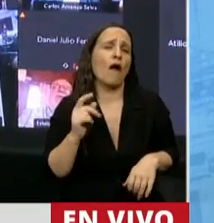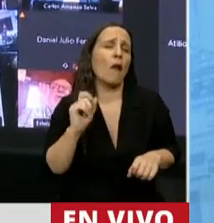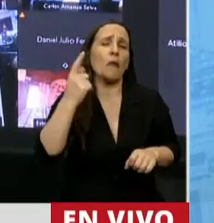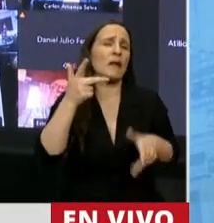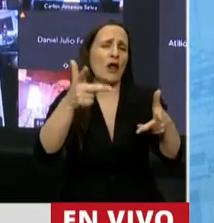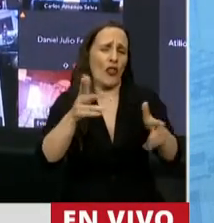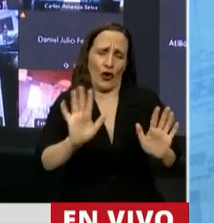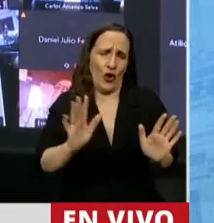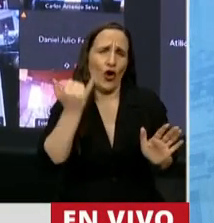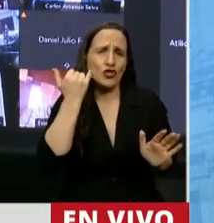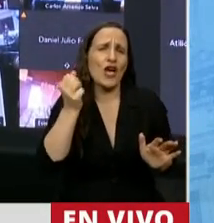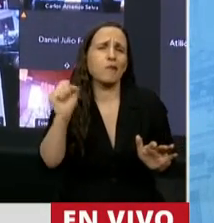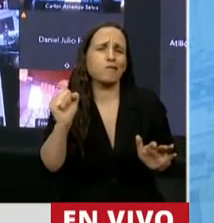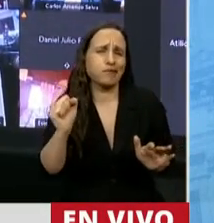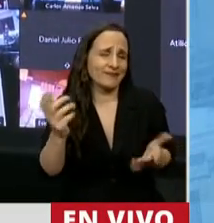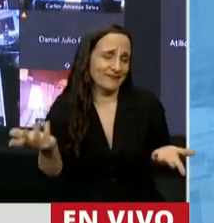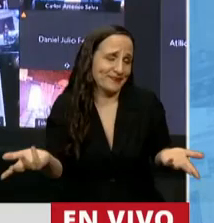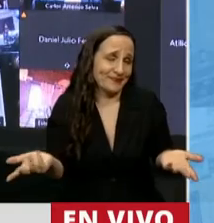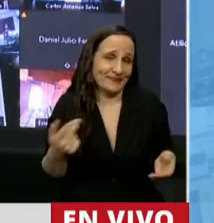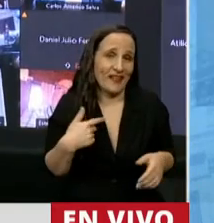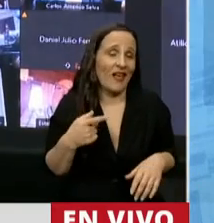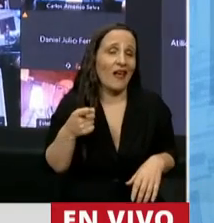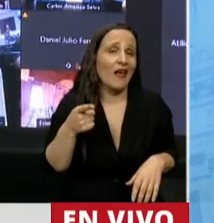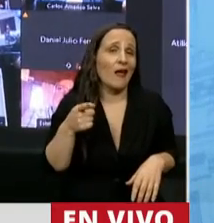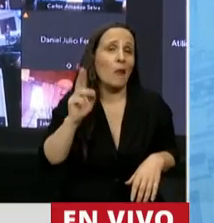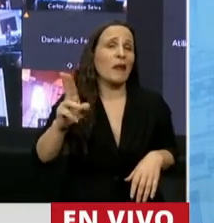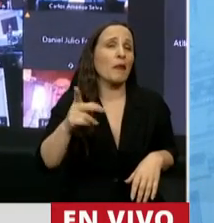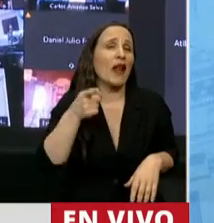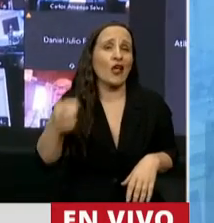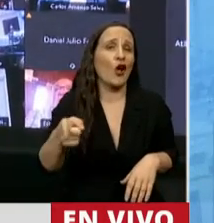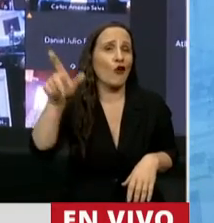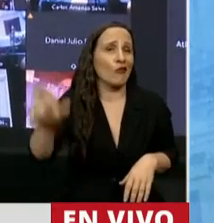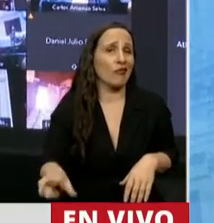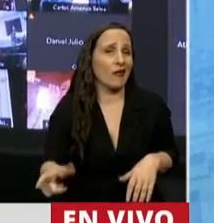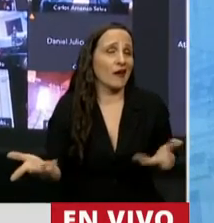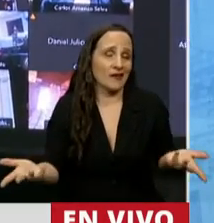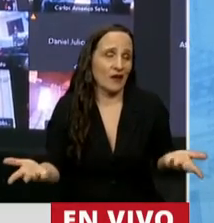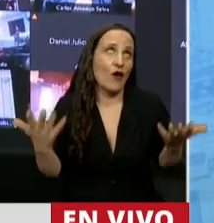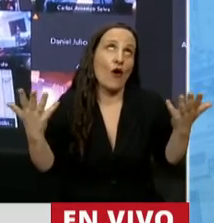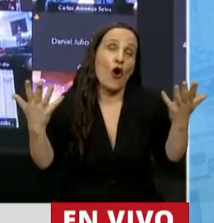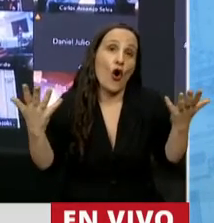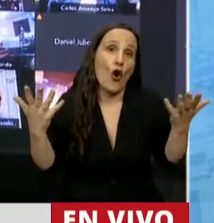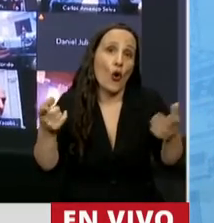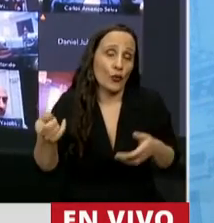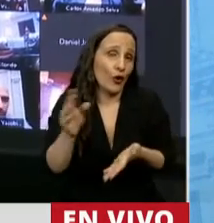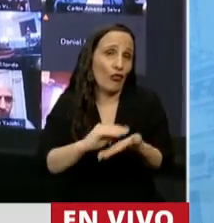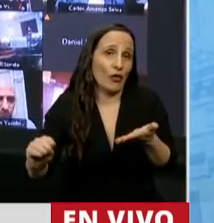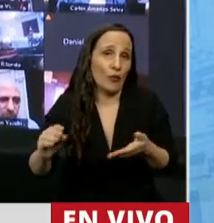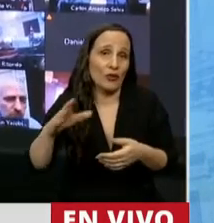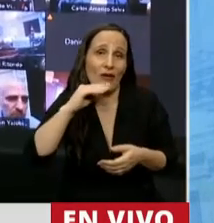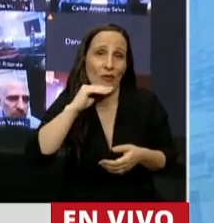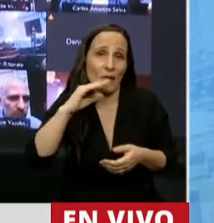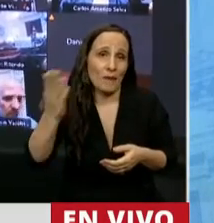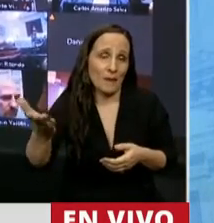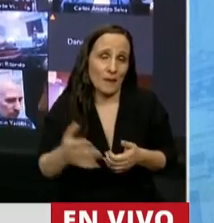en relación a quién va dirigida la cuestión de privilegio. Obviamente tiene que ver con el diputado Sergio Massa.